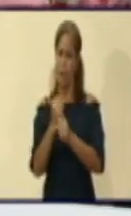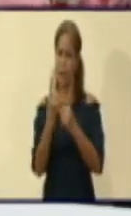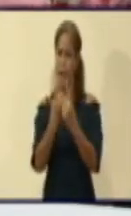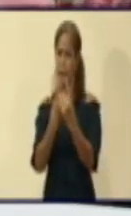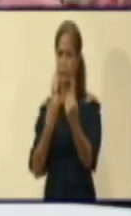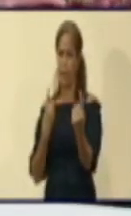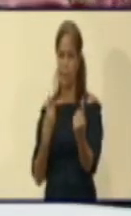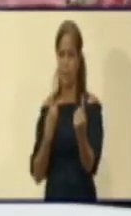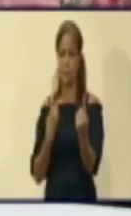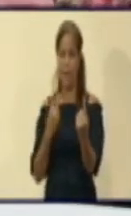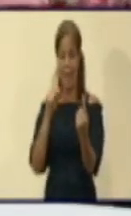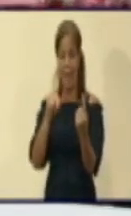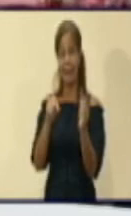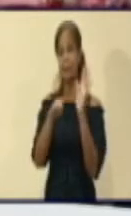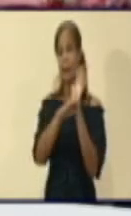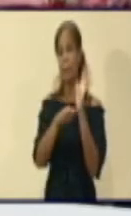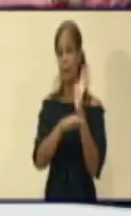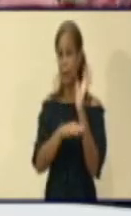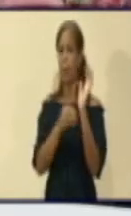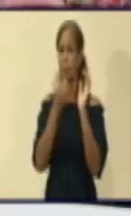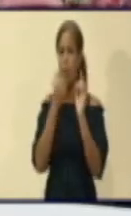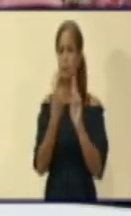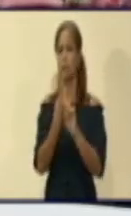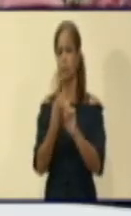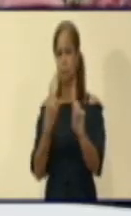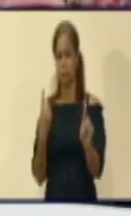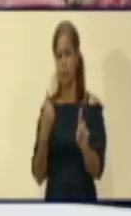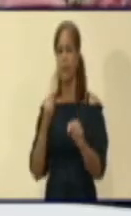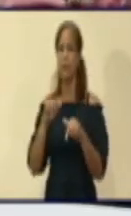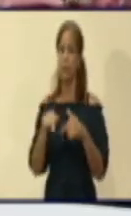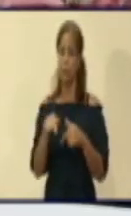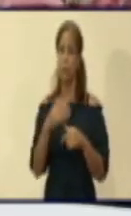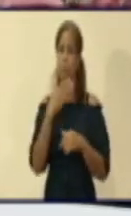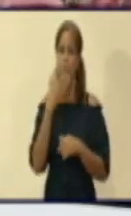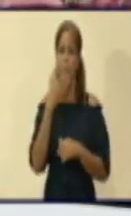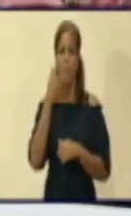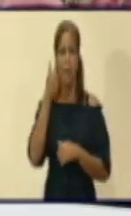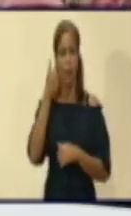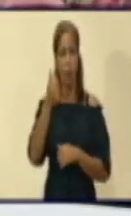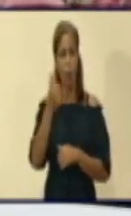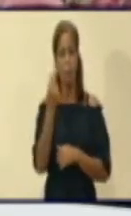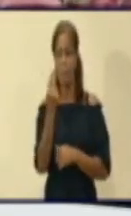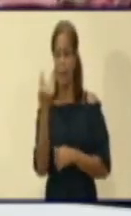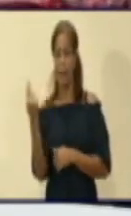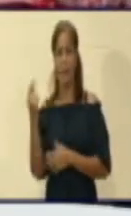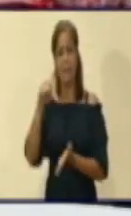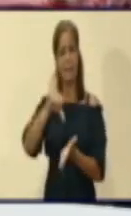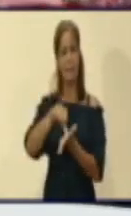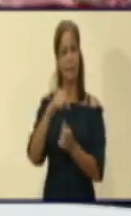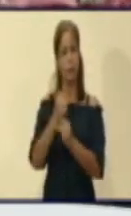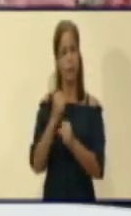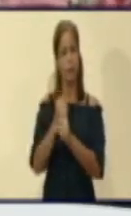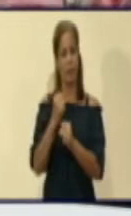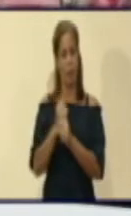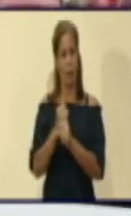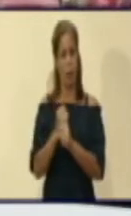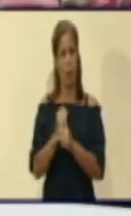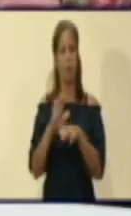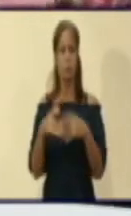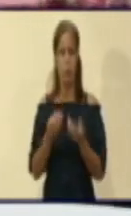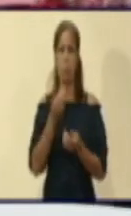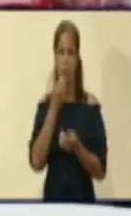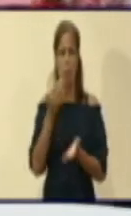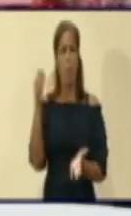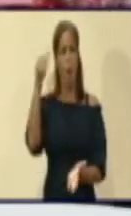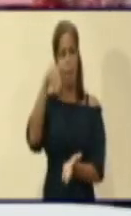medida que garantiza ese aislamiento y que además trae un conjunto de beneficios para cada uno de los centros laborales, aplicarlo en cada una de las